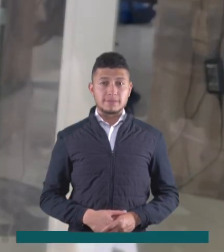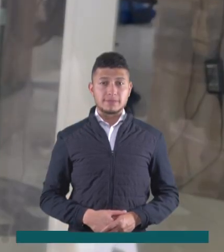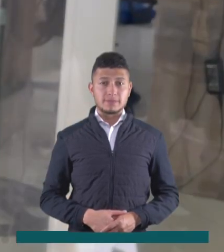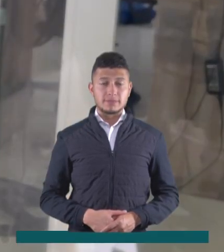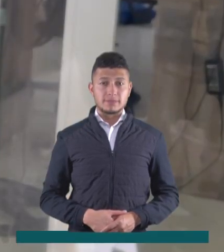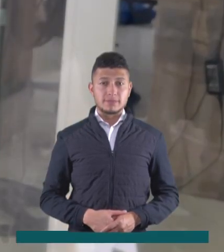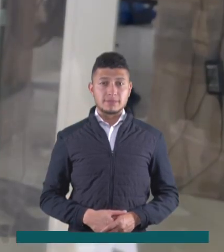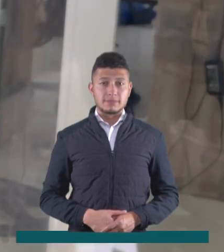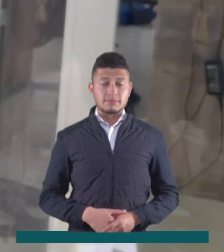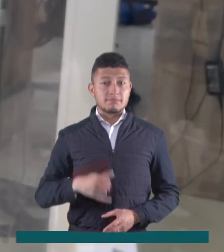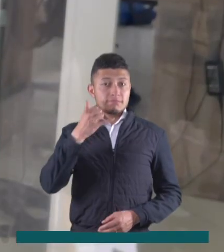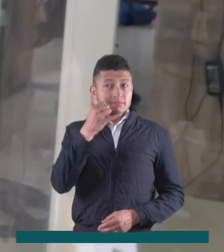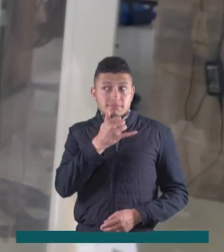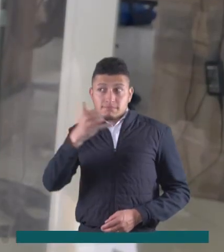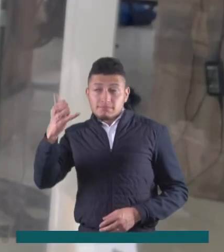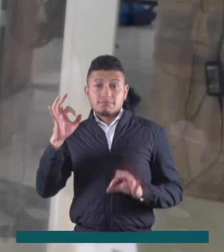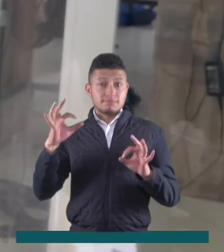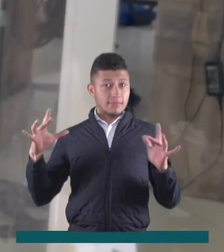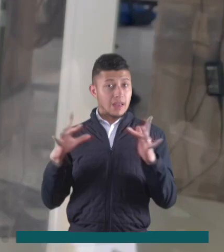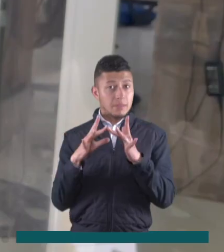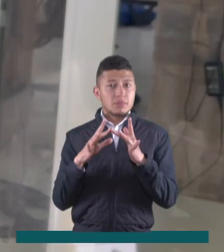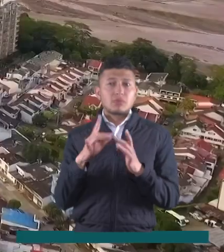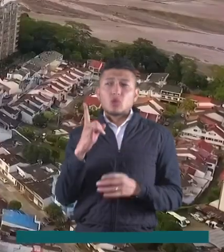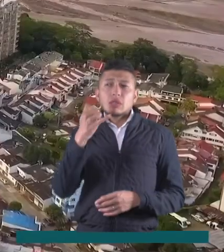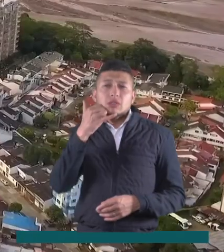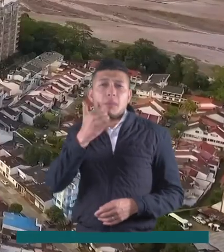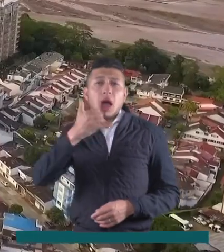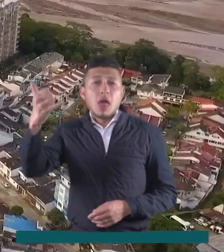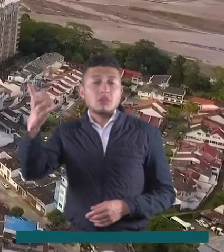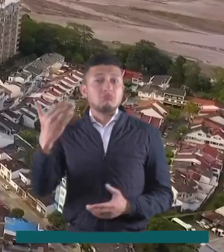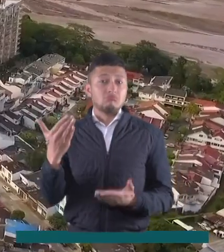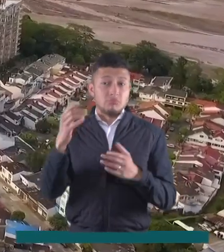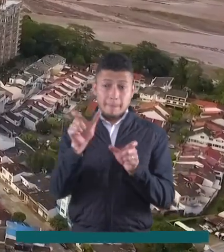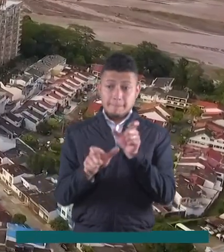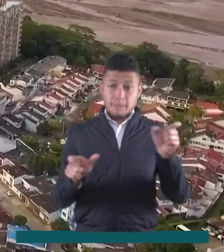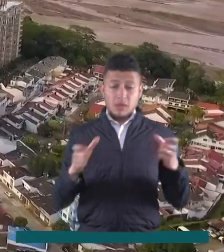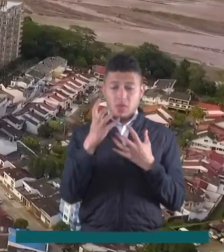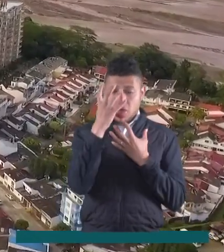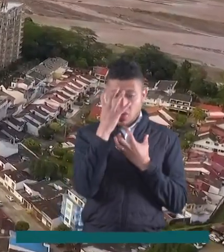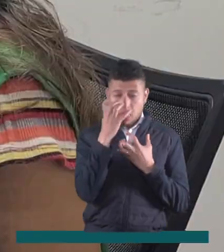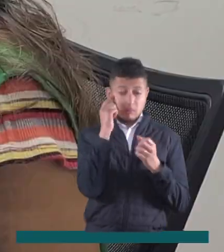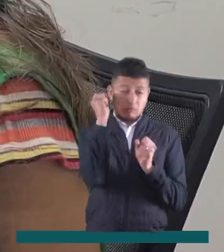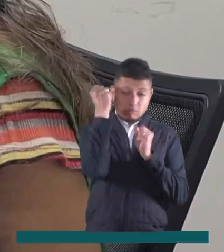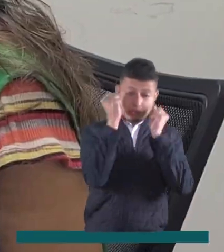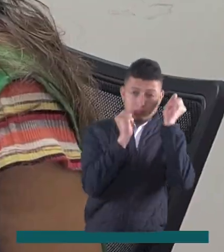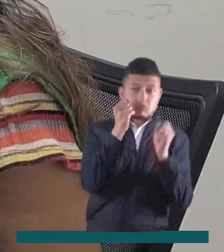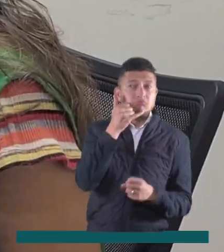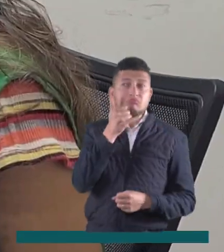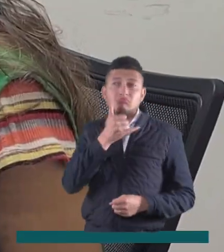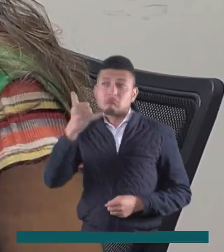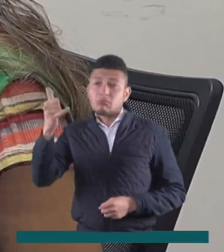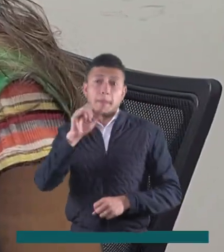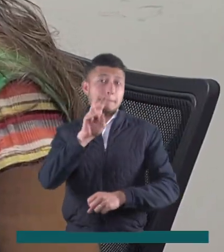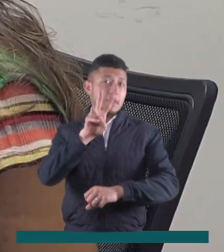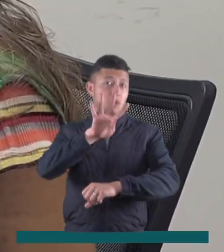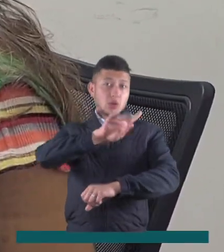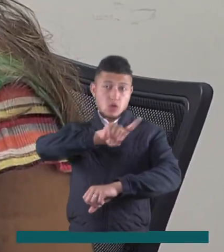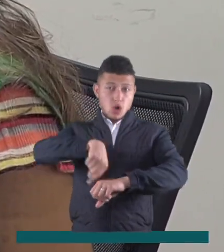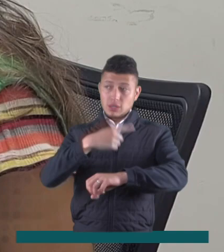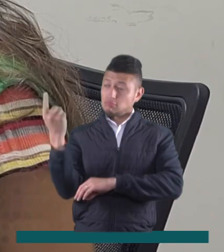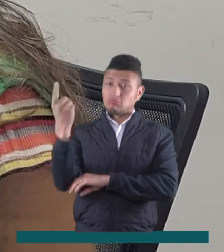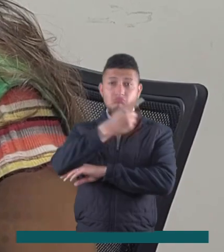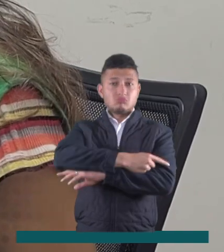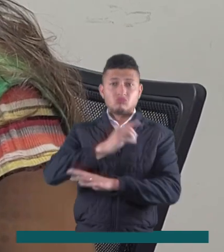Línea amiga y oportuna. Con solo una llamada, las personas que sufren de depresión o ansiedad pueden encontrar una voz amiga a las 24